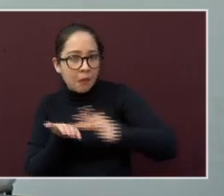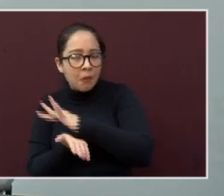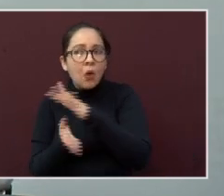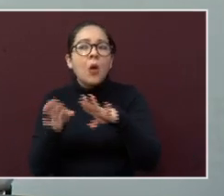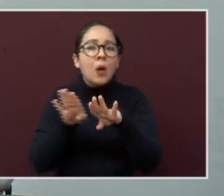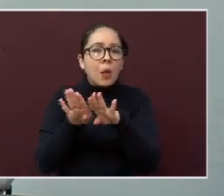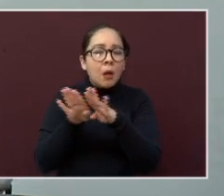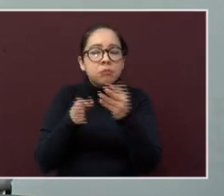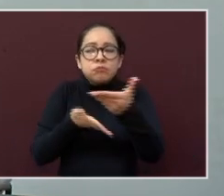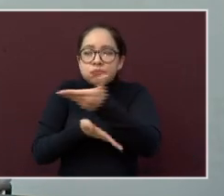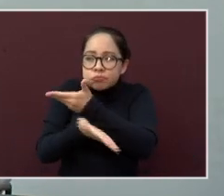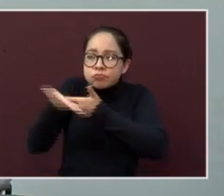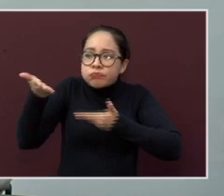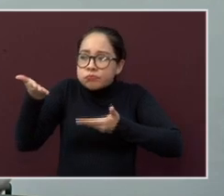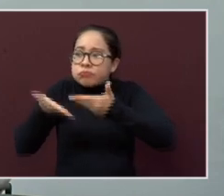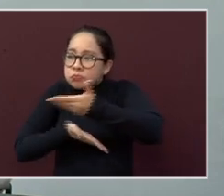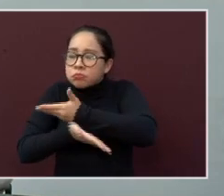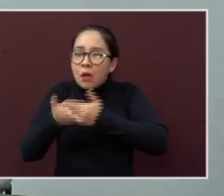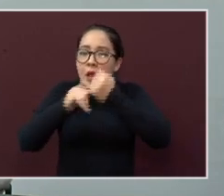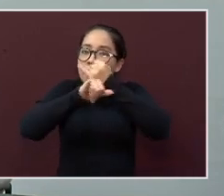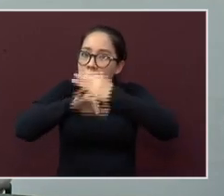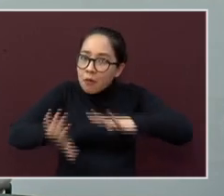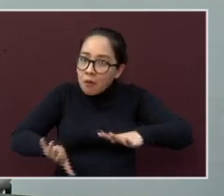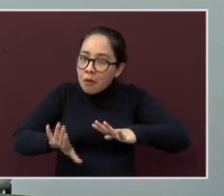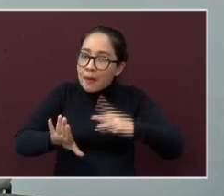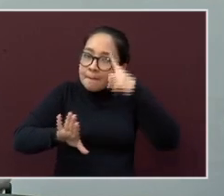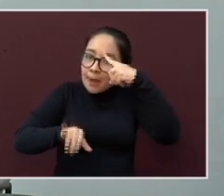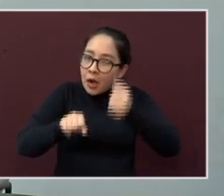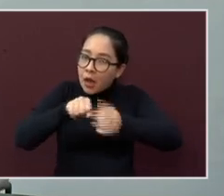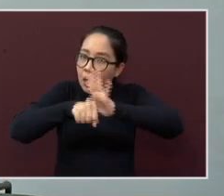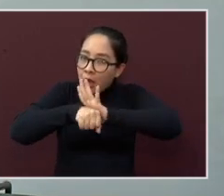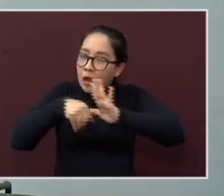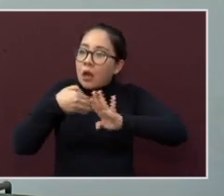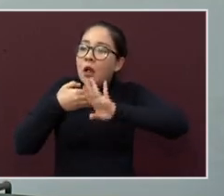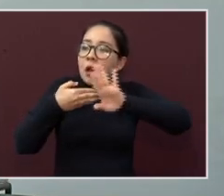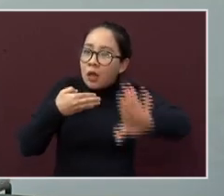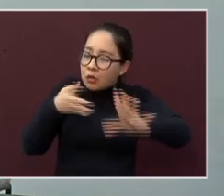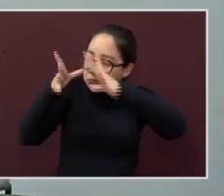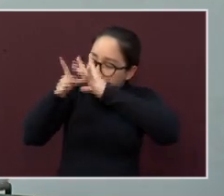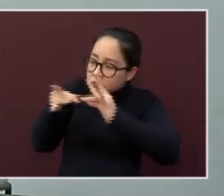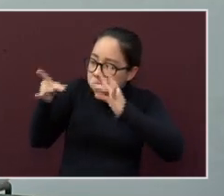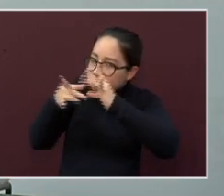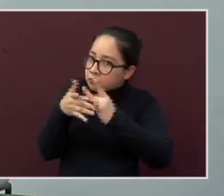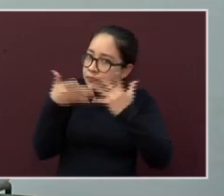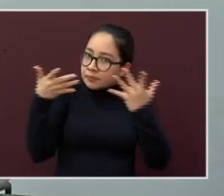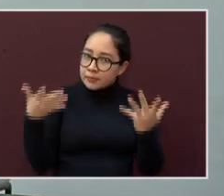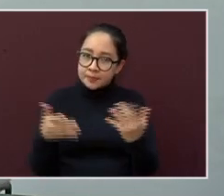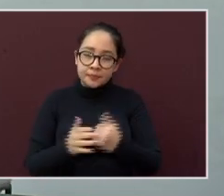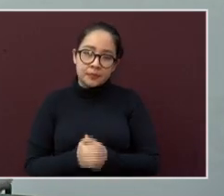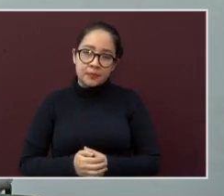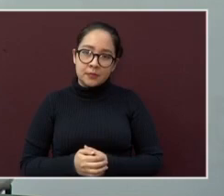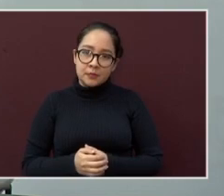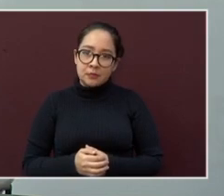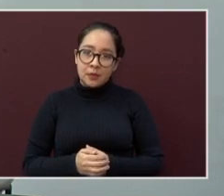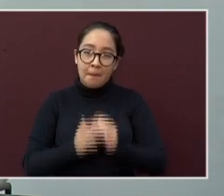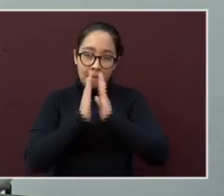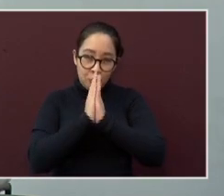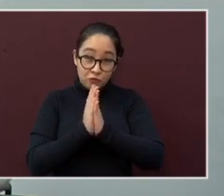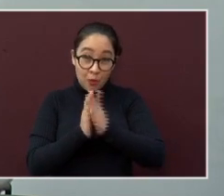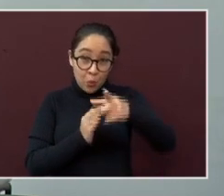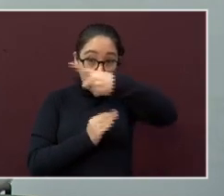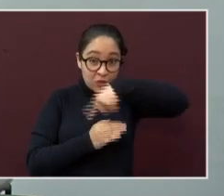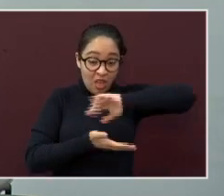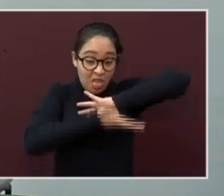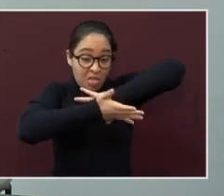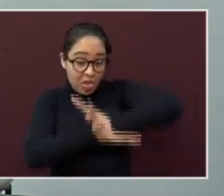de compartirles la información preventiva sobre coronavirus. Suplicamos no discriminar a